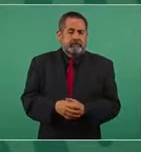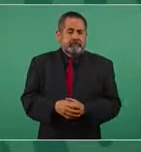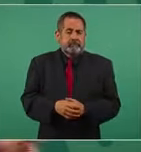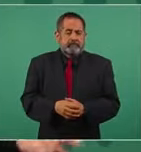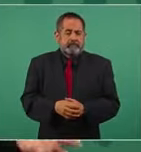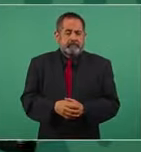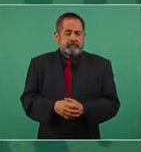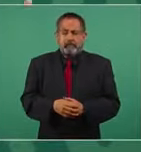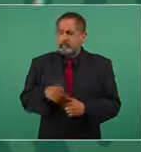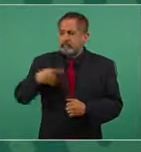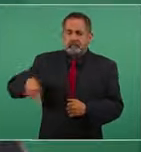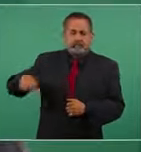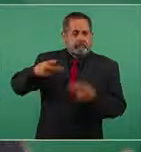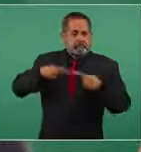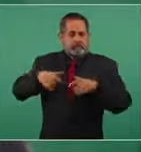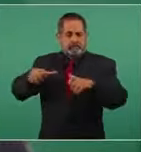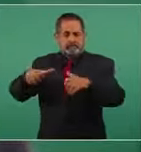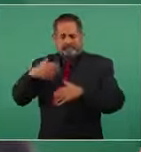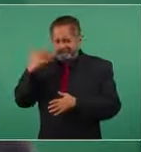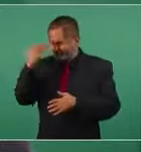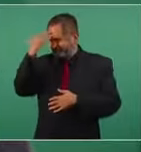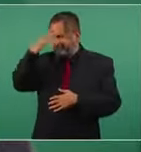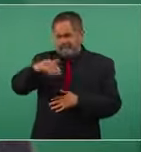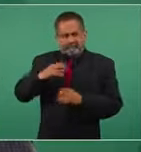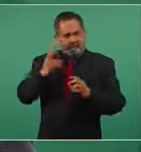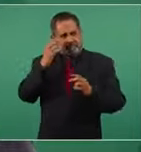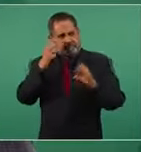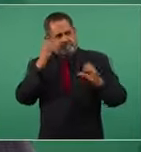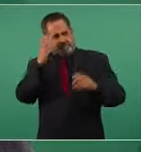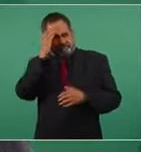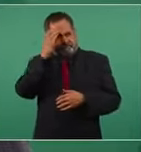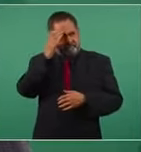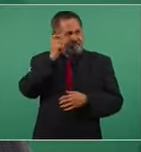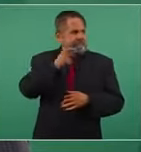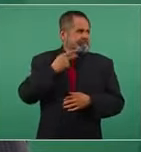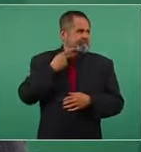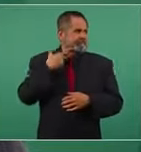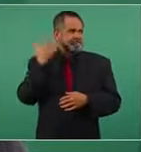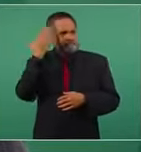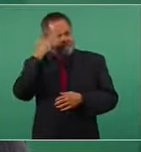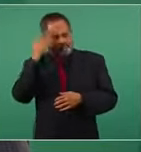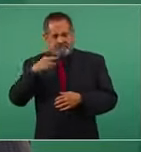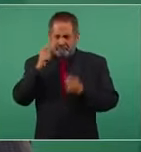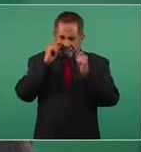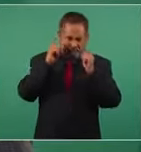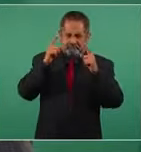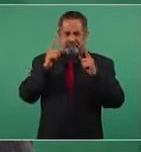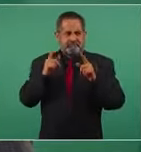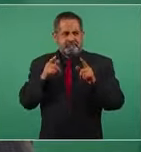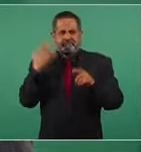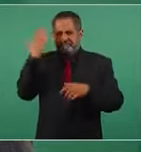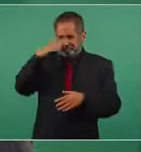hay un pueblo muy consciente muy politizado en el país muy despierto